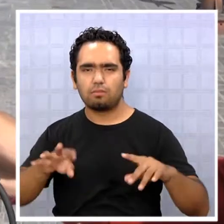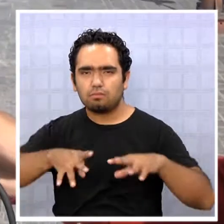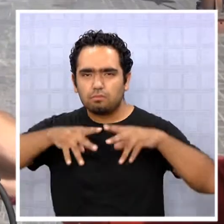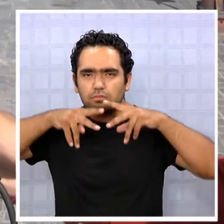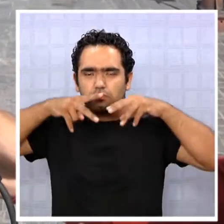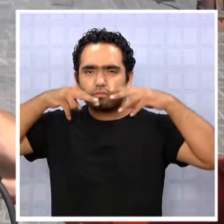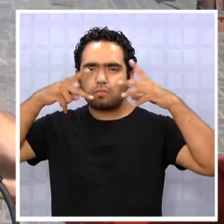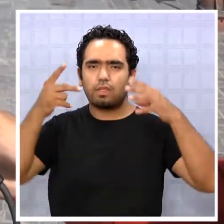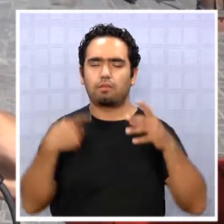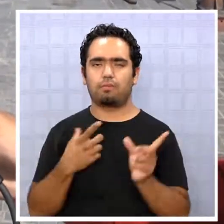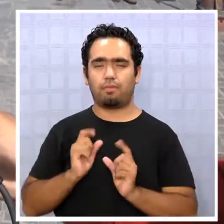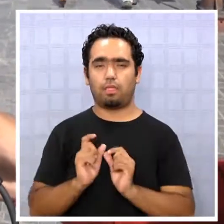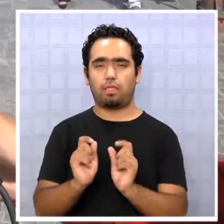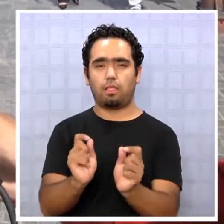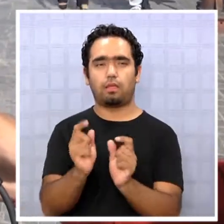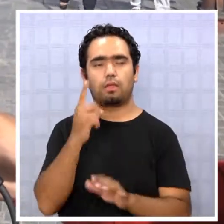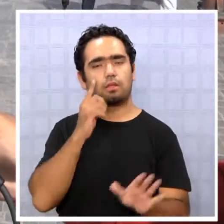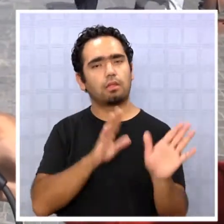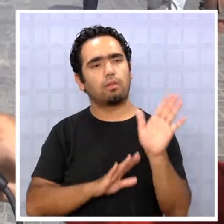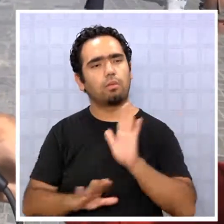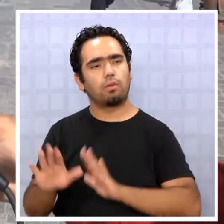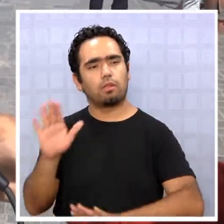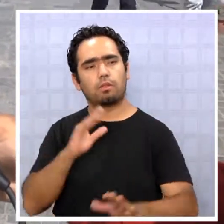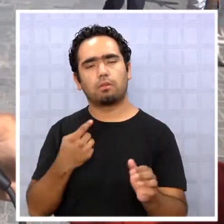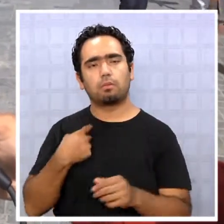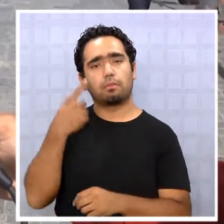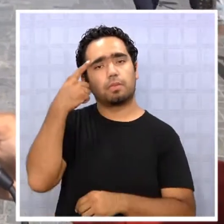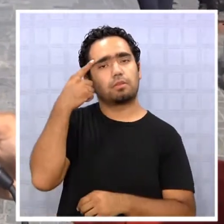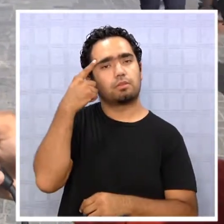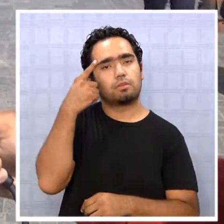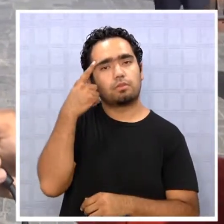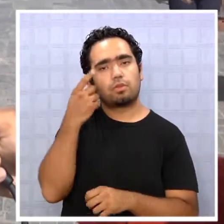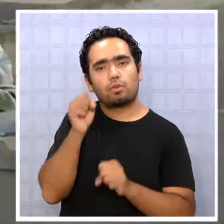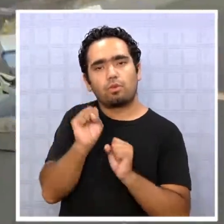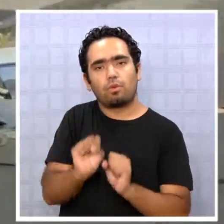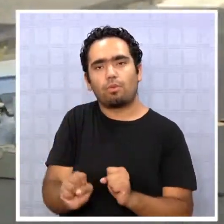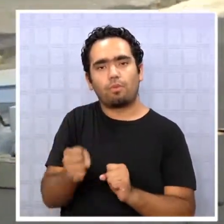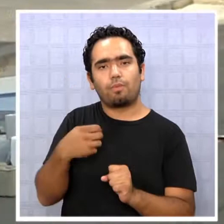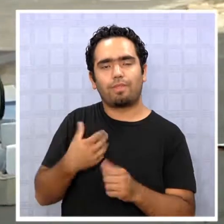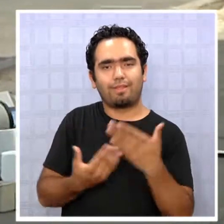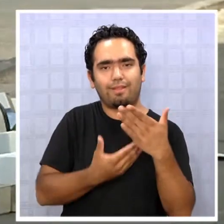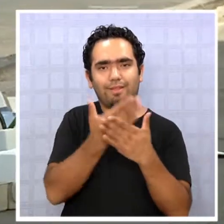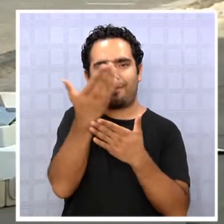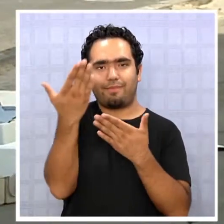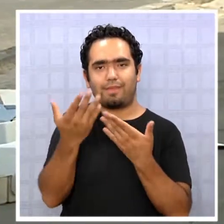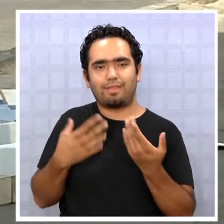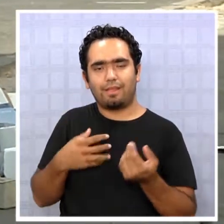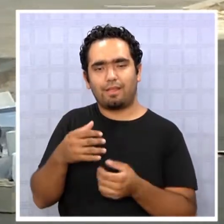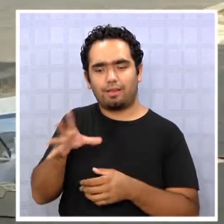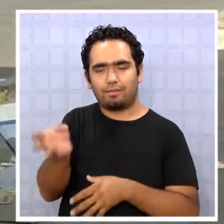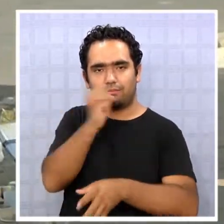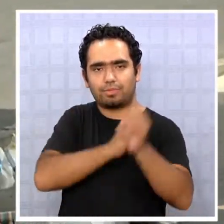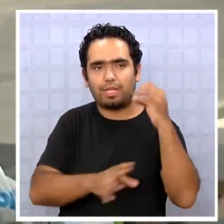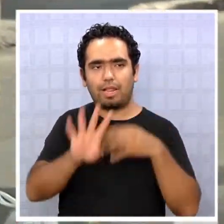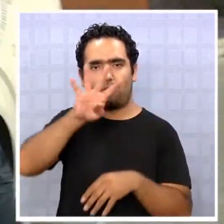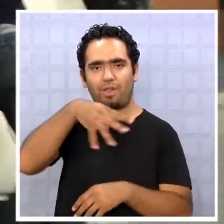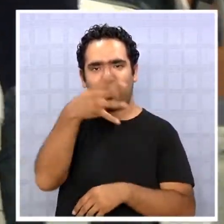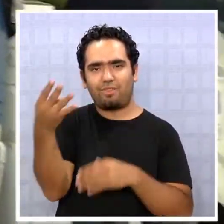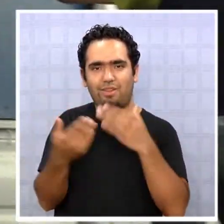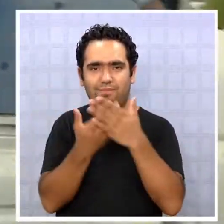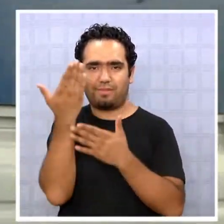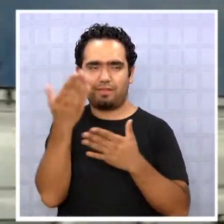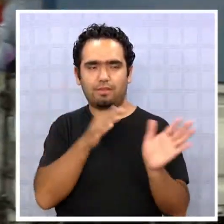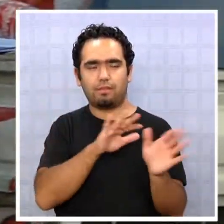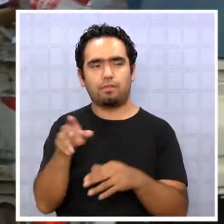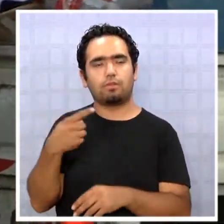rápido. Entonces, el tema del olor, el tema de la infección, es muy importante. Creo que no van a mejorar las medidas si toman esa, si toman en este